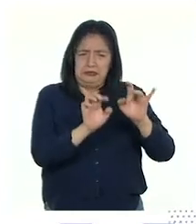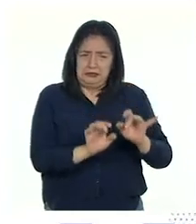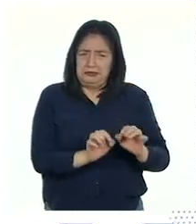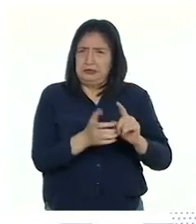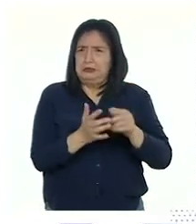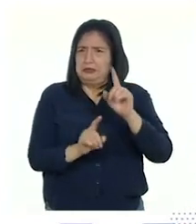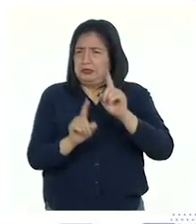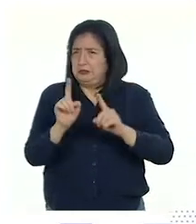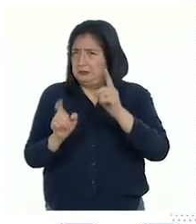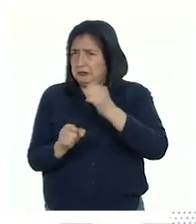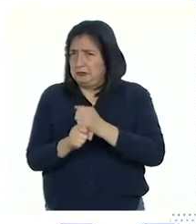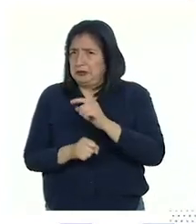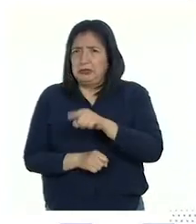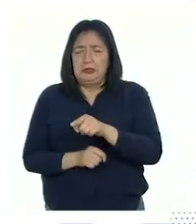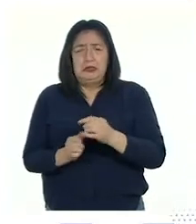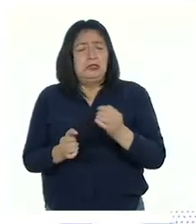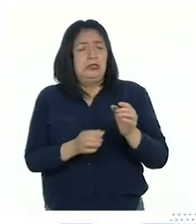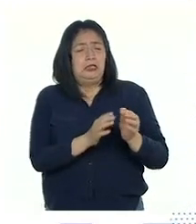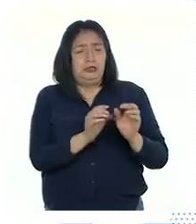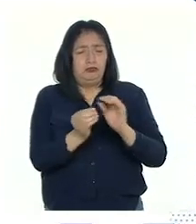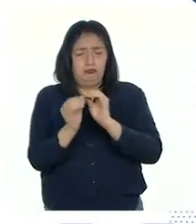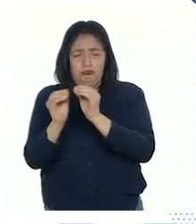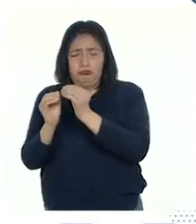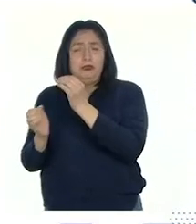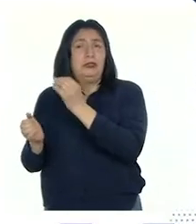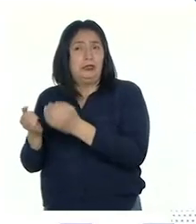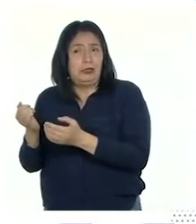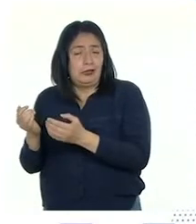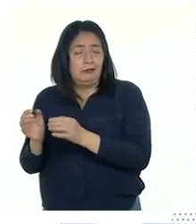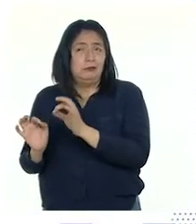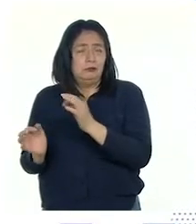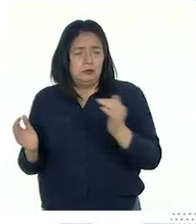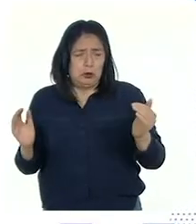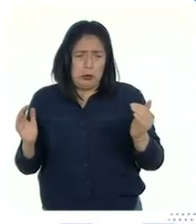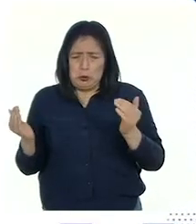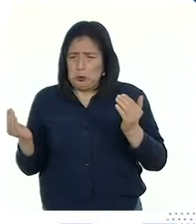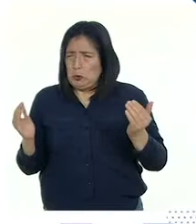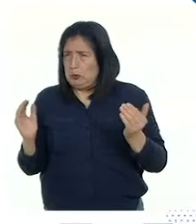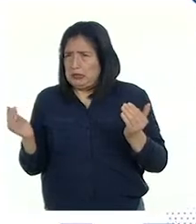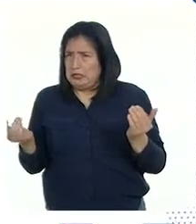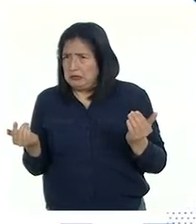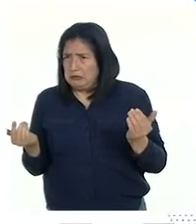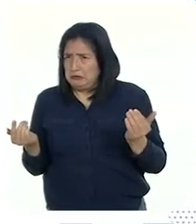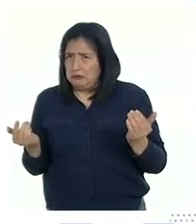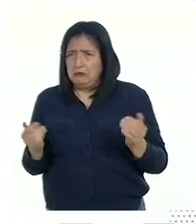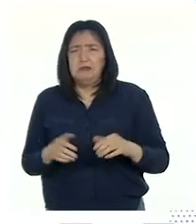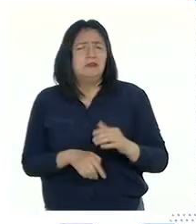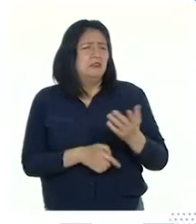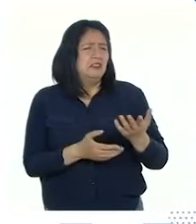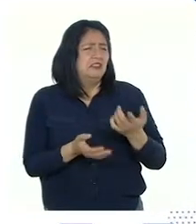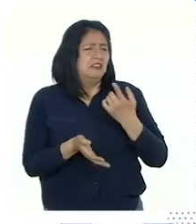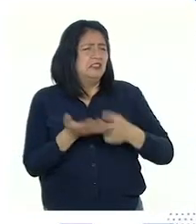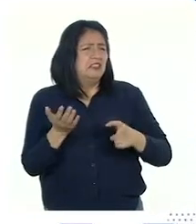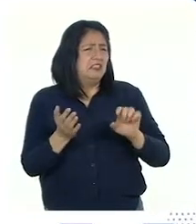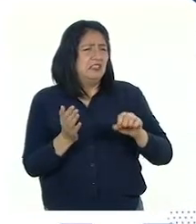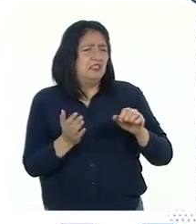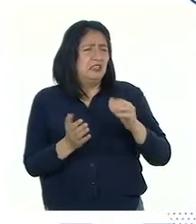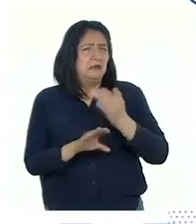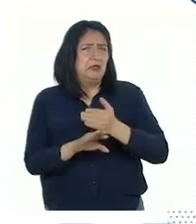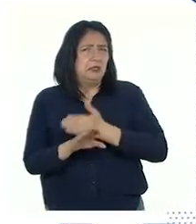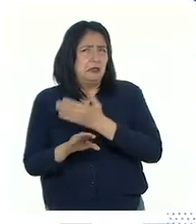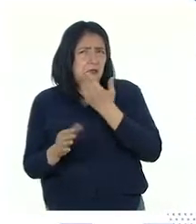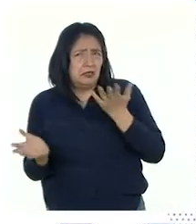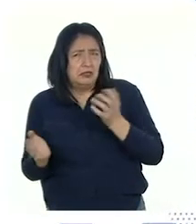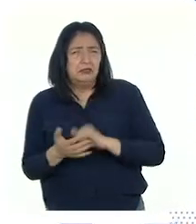alguno de tus trabajos y su versión final? ¿Pudiste compararlos entre sí? ¿En qué has mejorado?